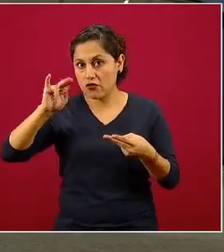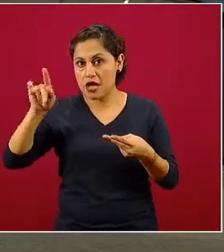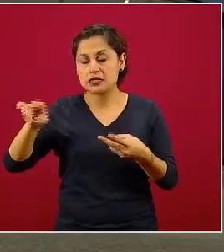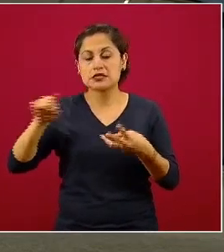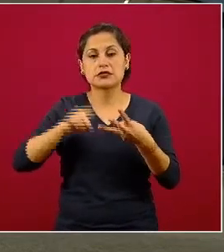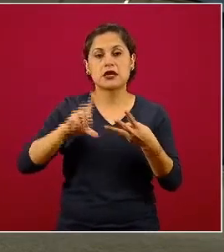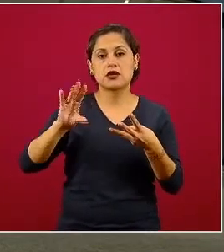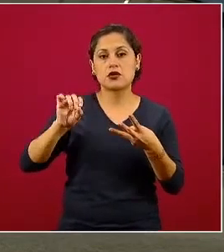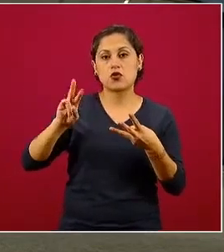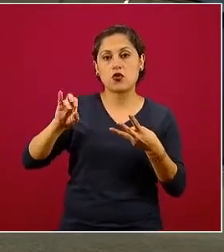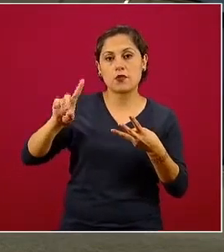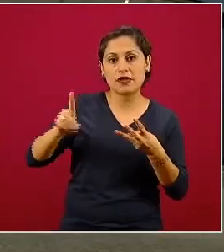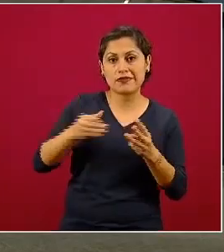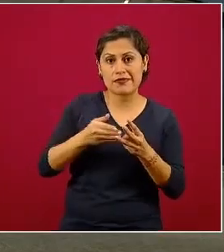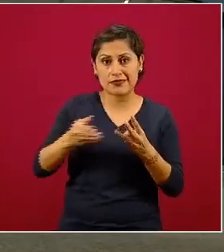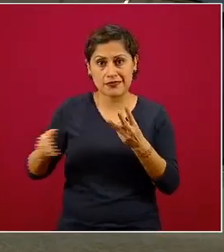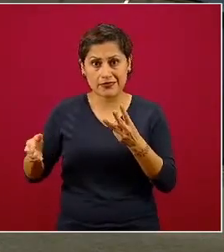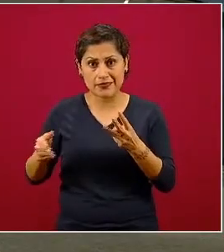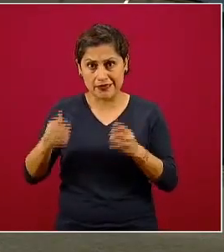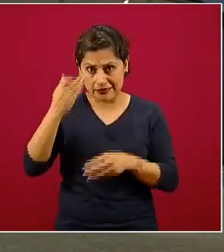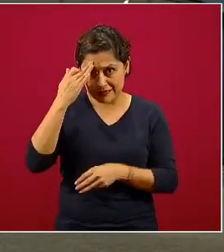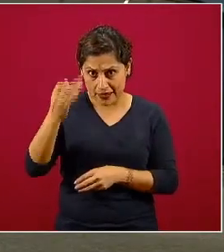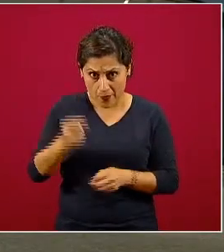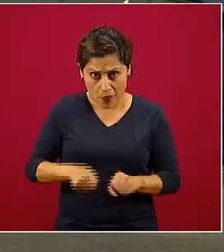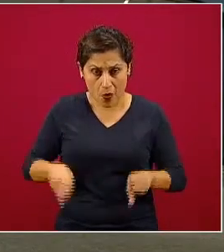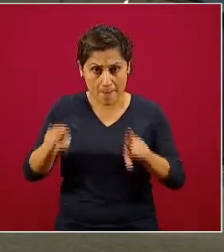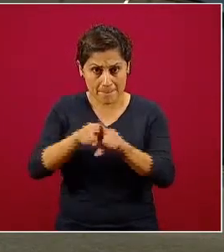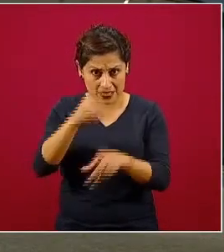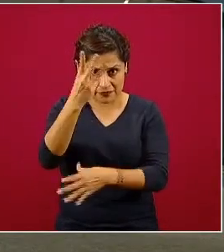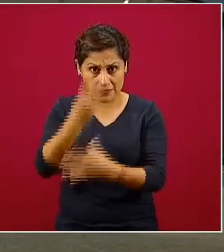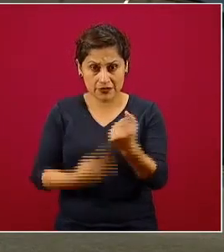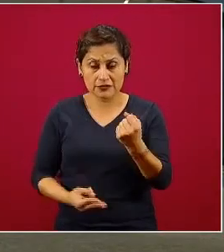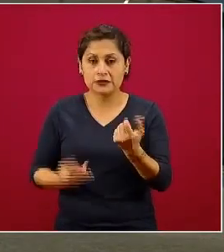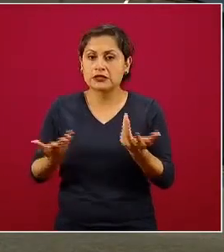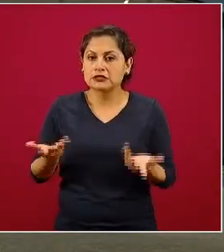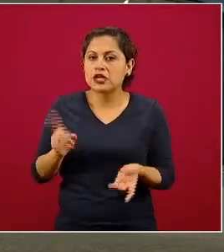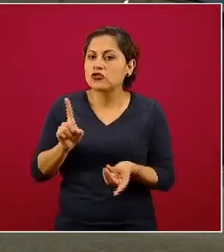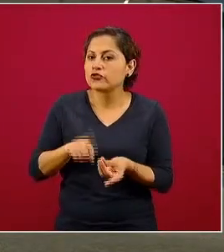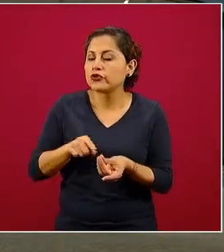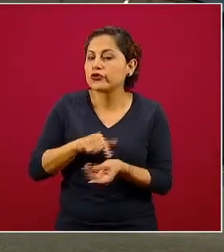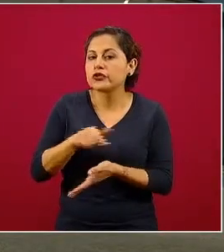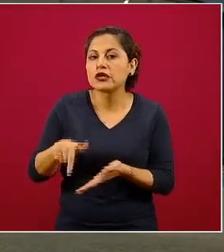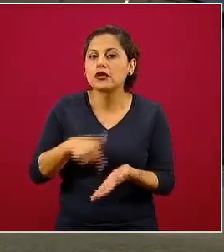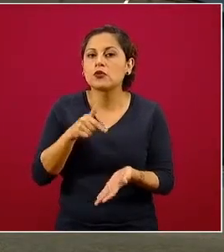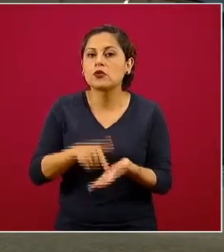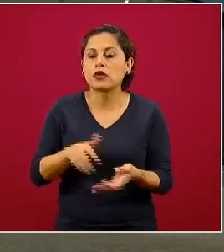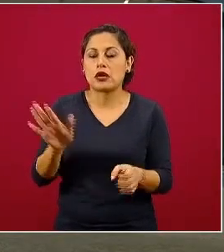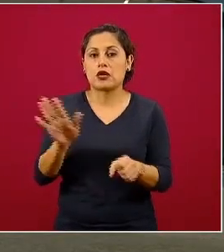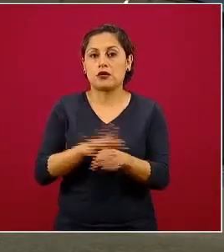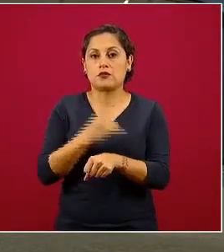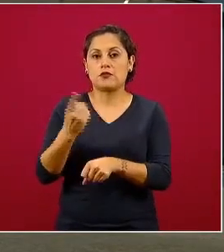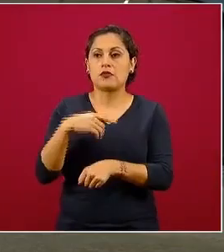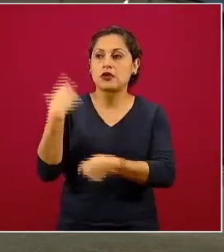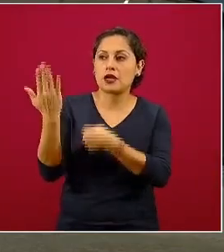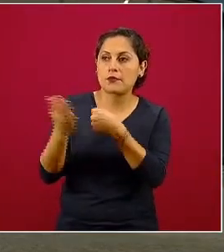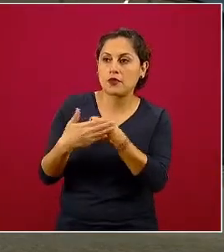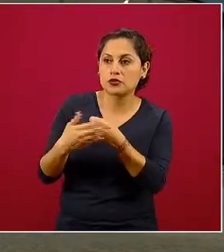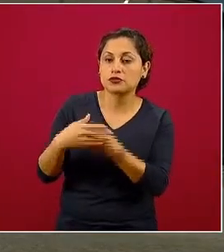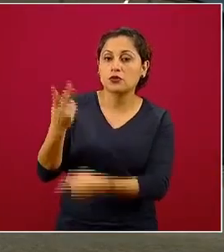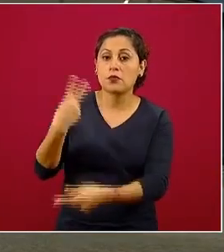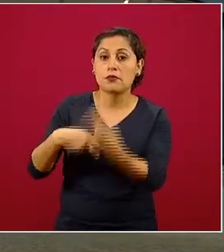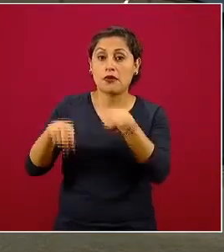estimaciones y en qué territorios? Porque si bien el dengue, estaban comentando que es bueno en las zonas tropicales,